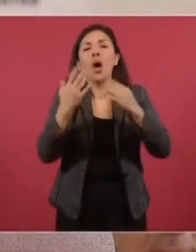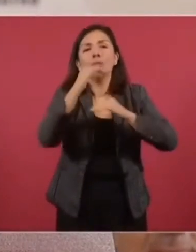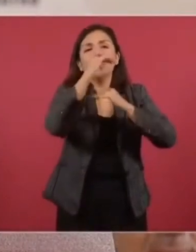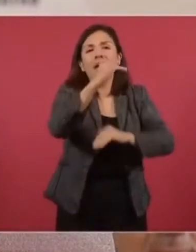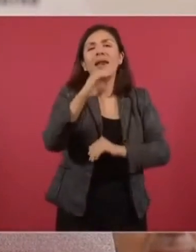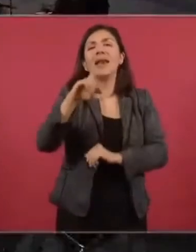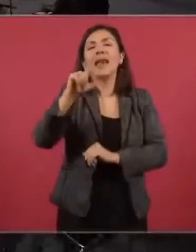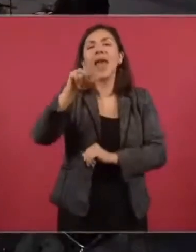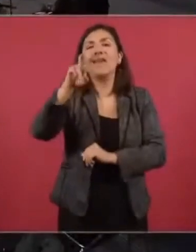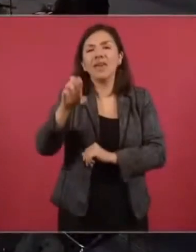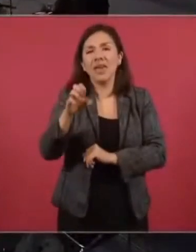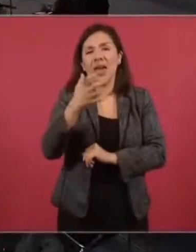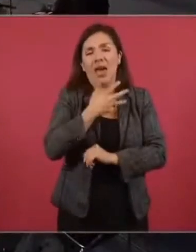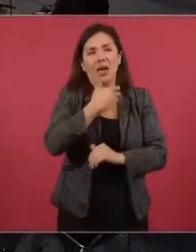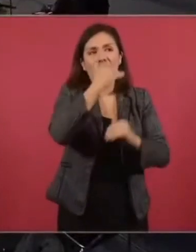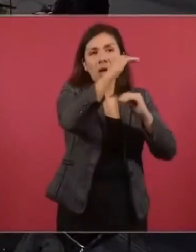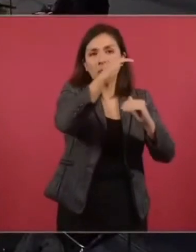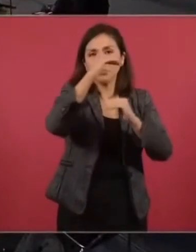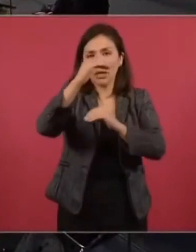claves que se requieren.